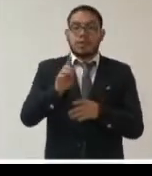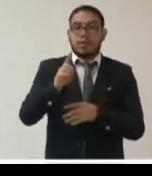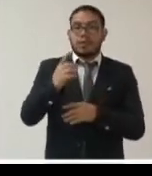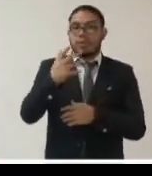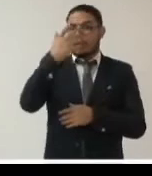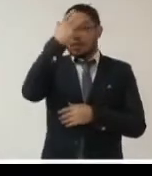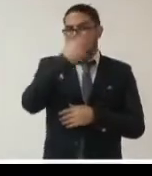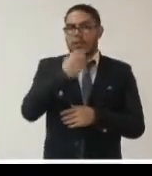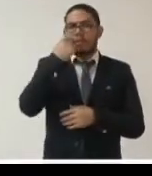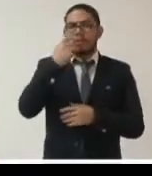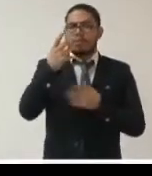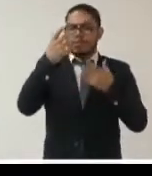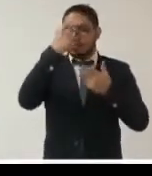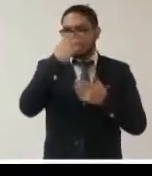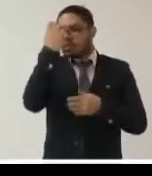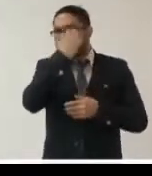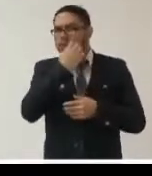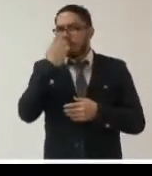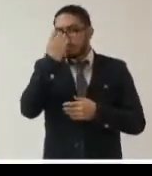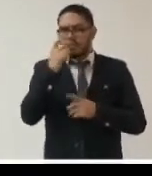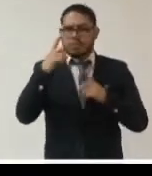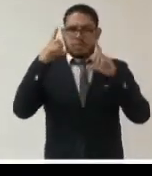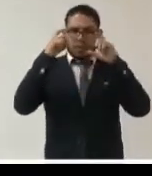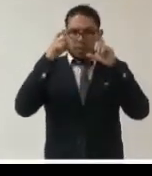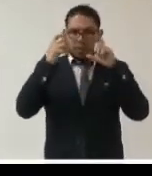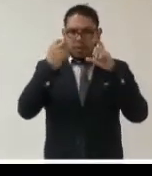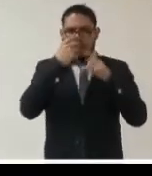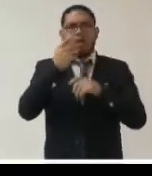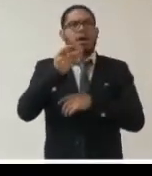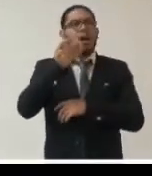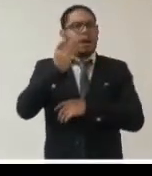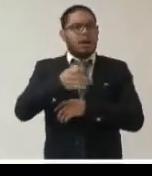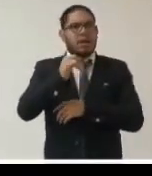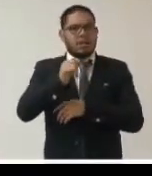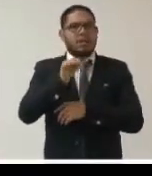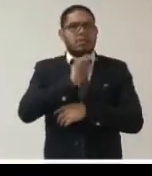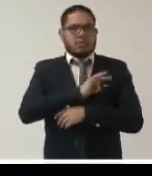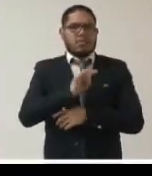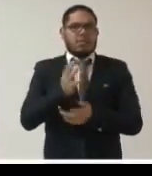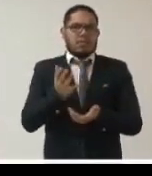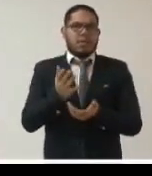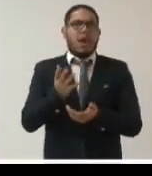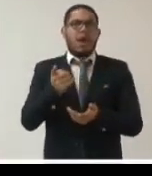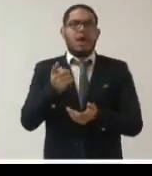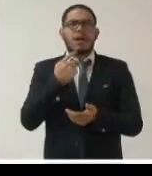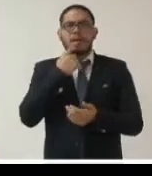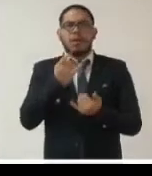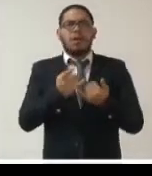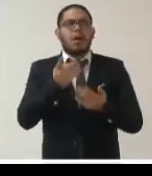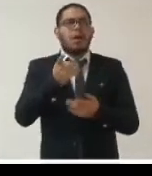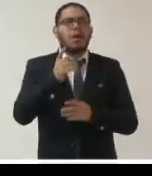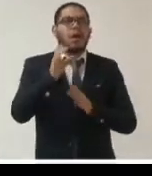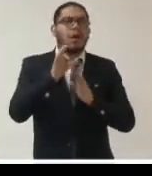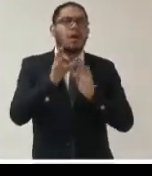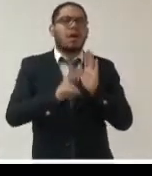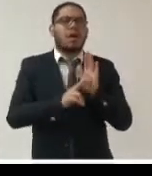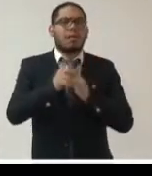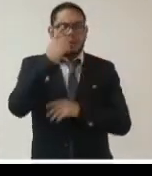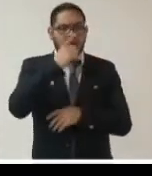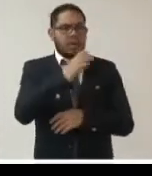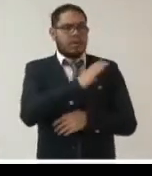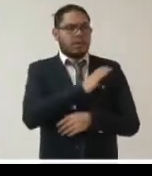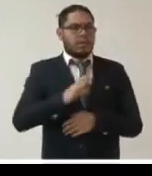facial para realizar exámenes es legítimo que un empleador le pida en el currículum al candidato o a la